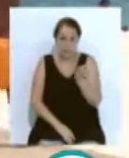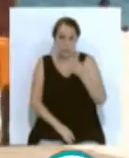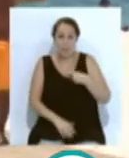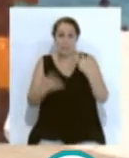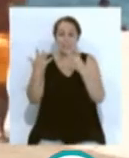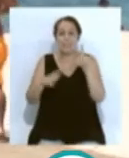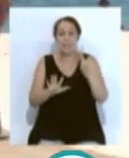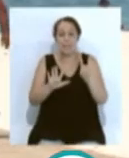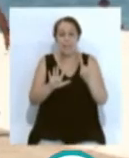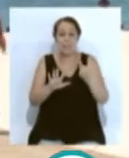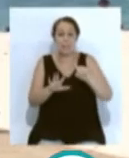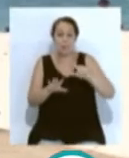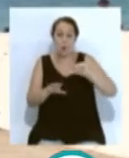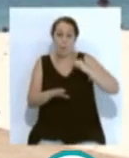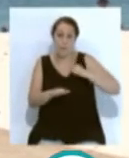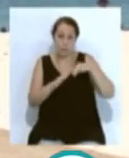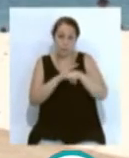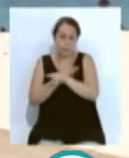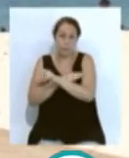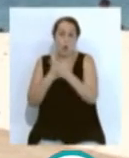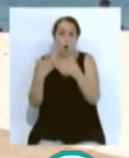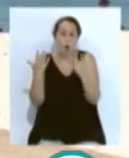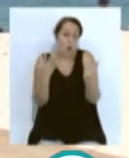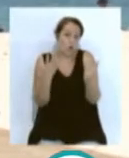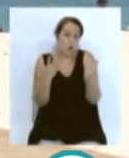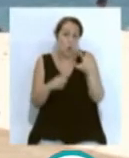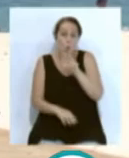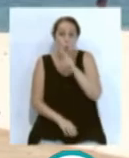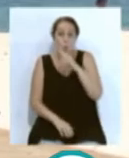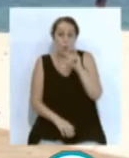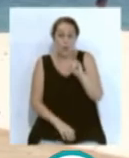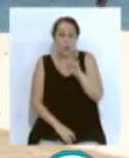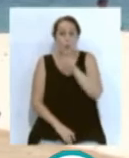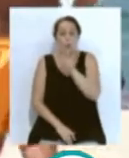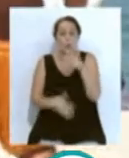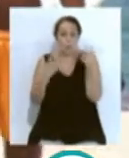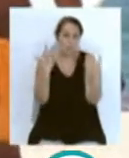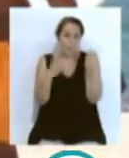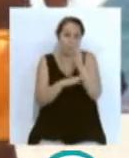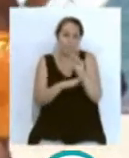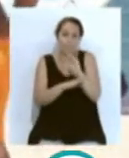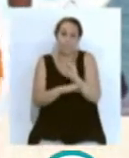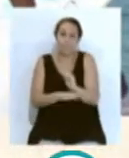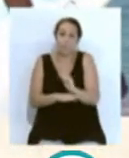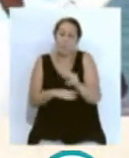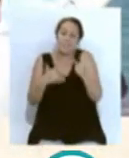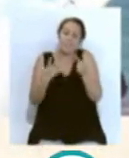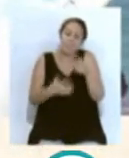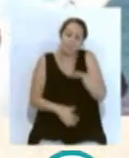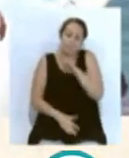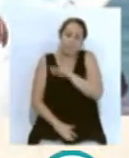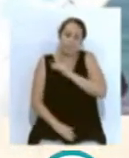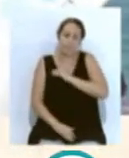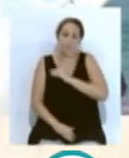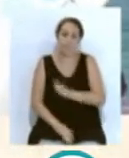76 hospitalizaciones, 8 personas en UCI, 49 curados y lo que hay que lamentar son 7 fallecimientos.